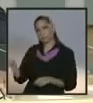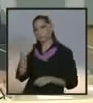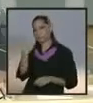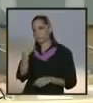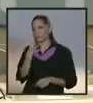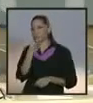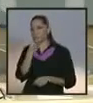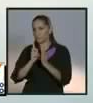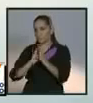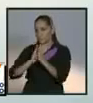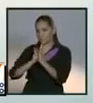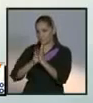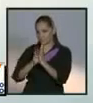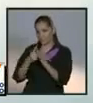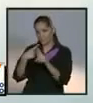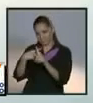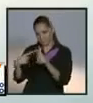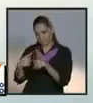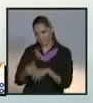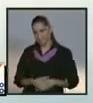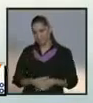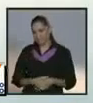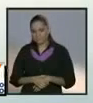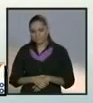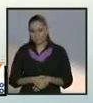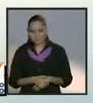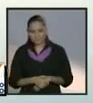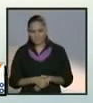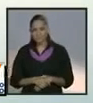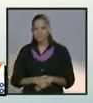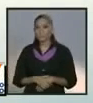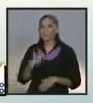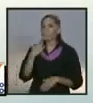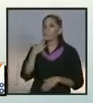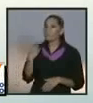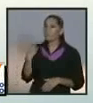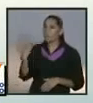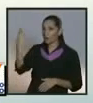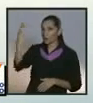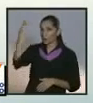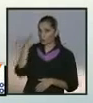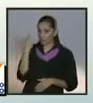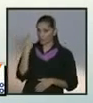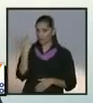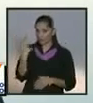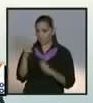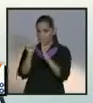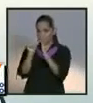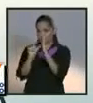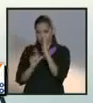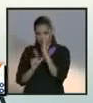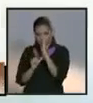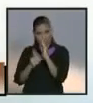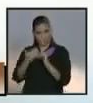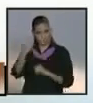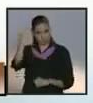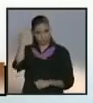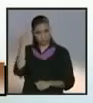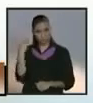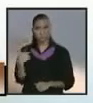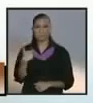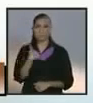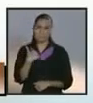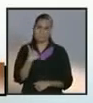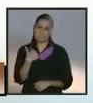minutos y medio. Perfecto. Bueno. hace cuatro meses estaba yo en mi